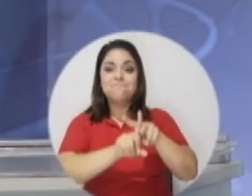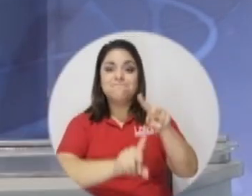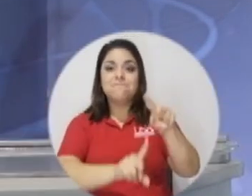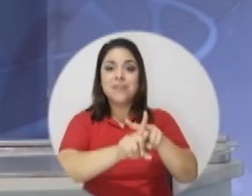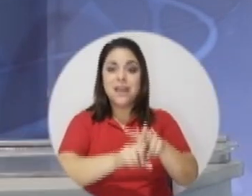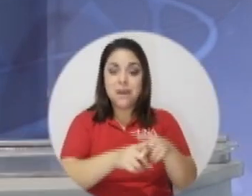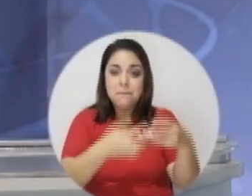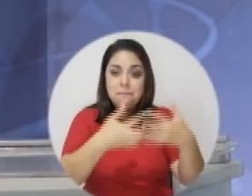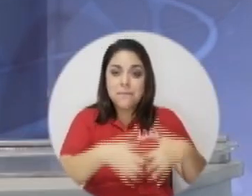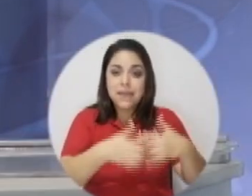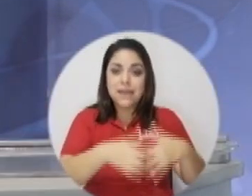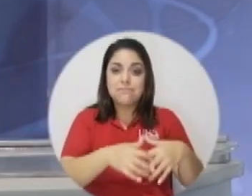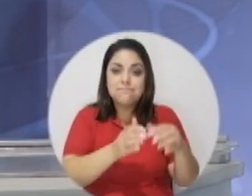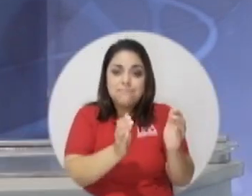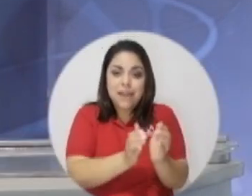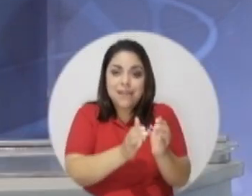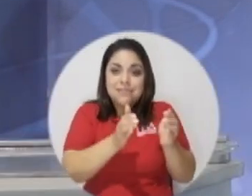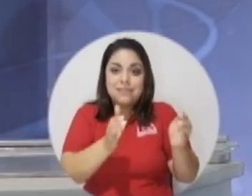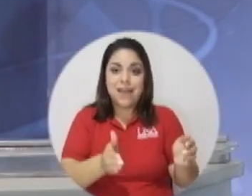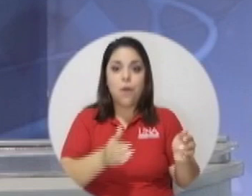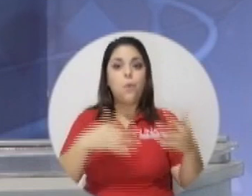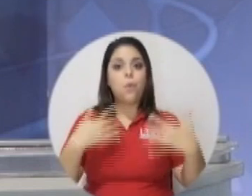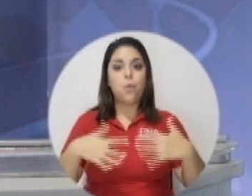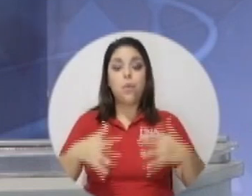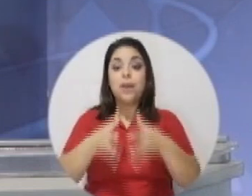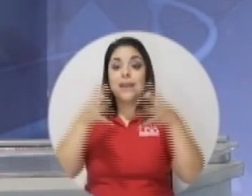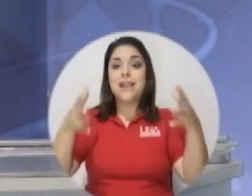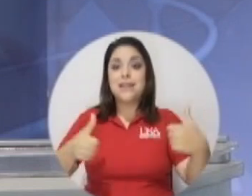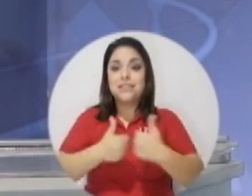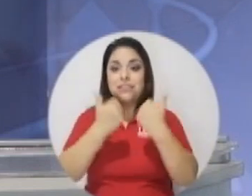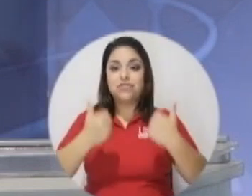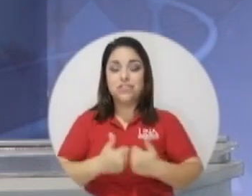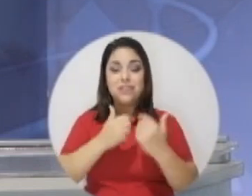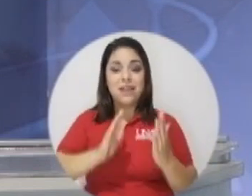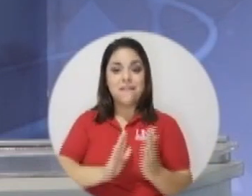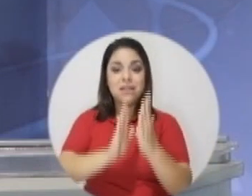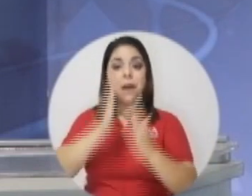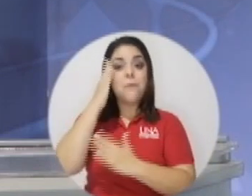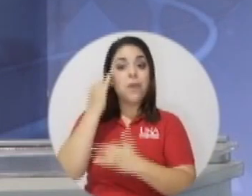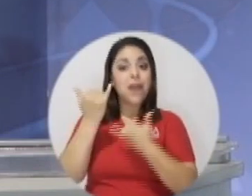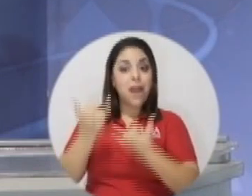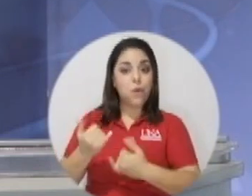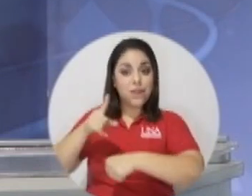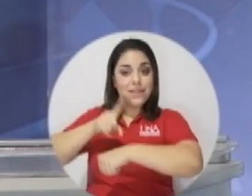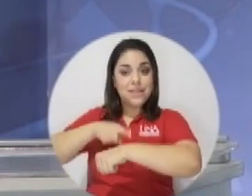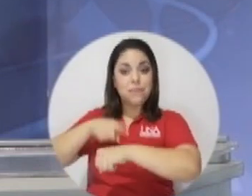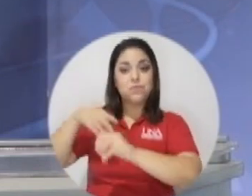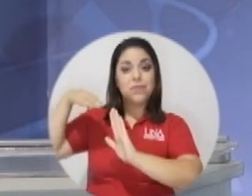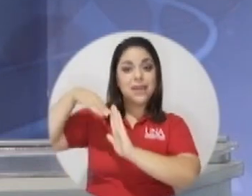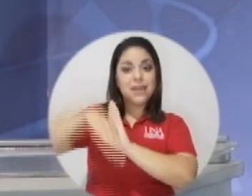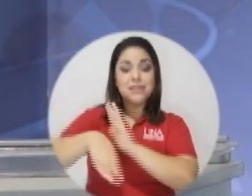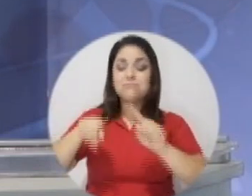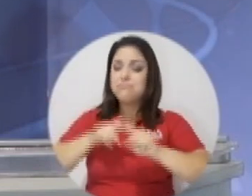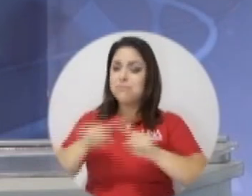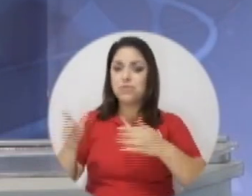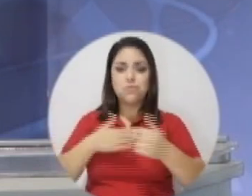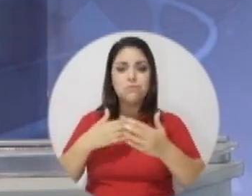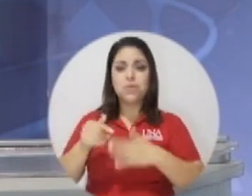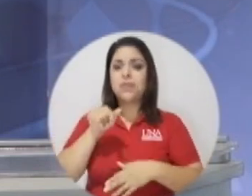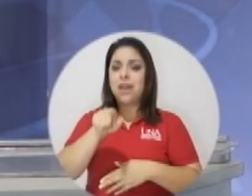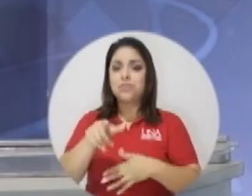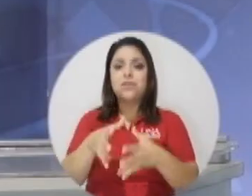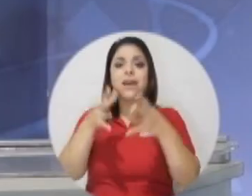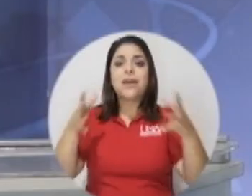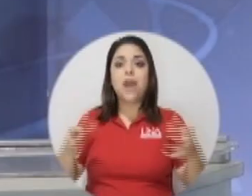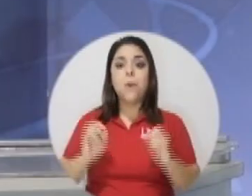medianas empresas tienen grandes retos que enfrentar. Porque si bien estamos en tiempos de crisis, pues los tiempos de crisis traen grandes oportunidades